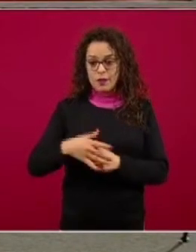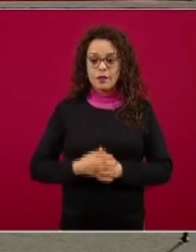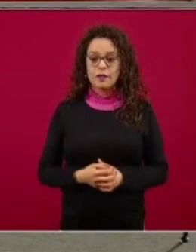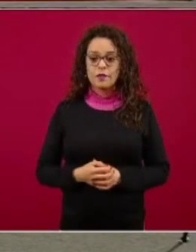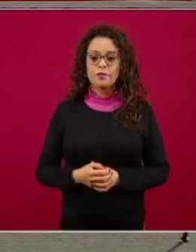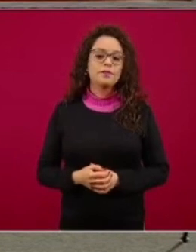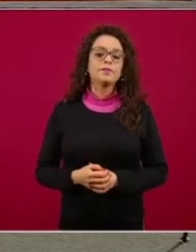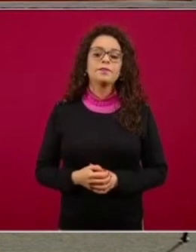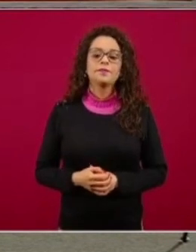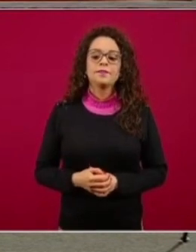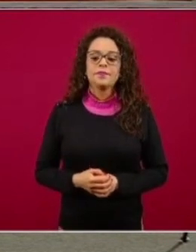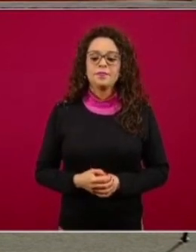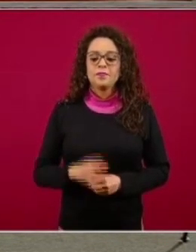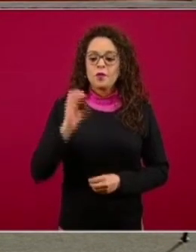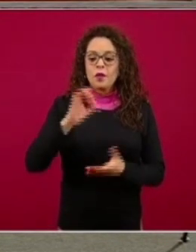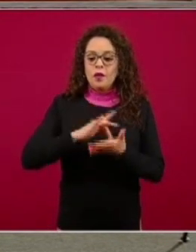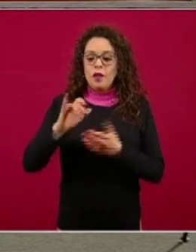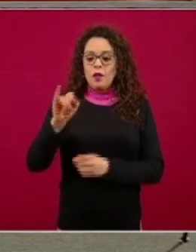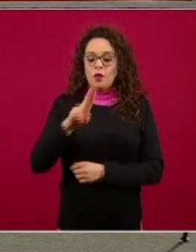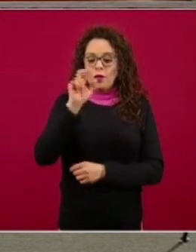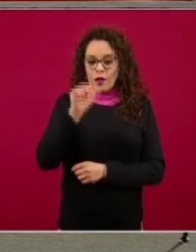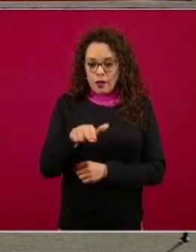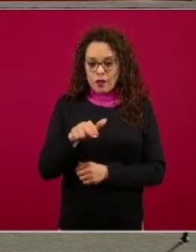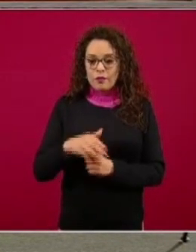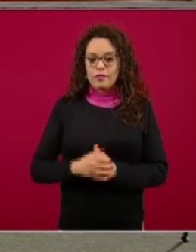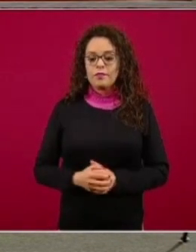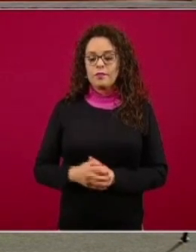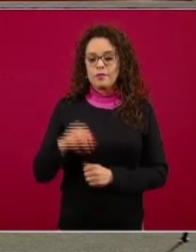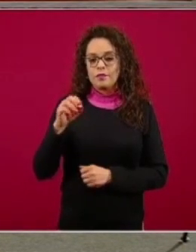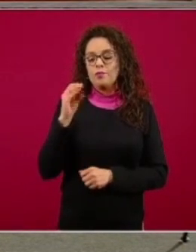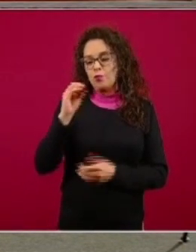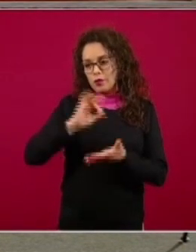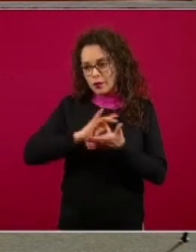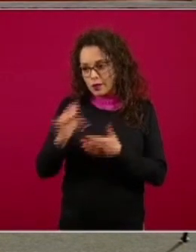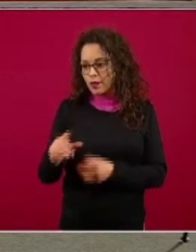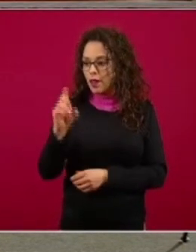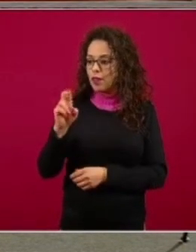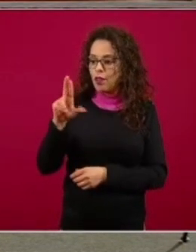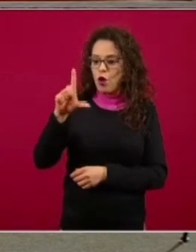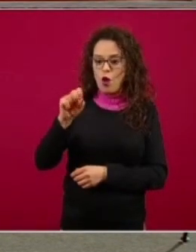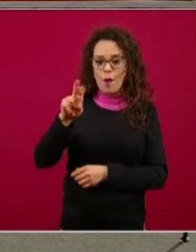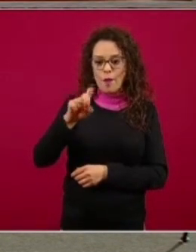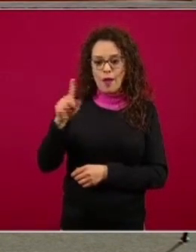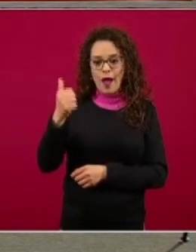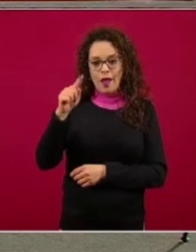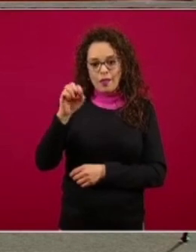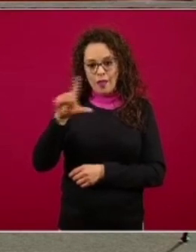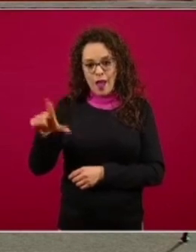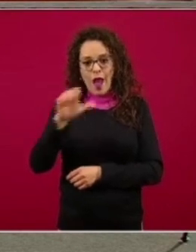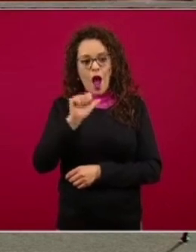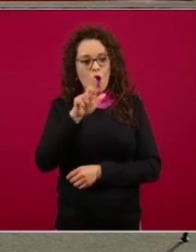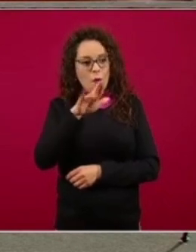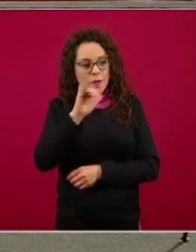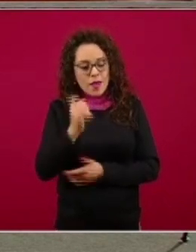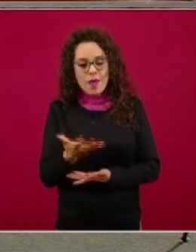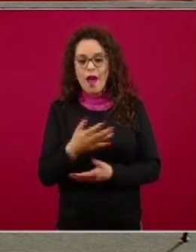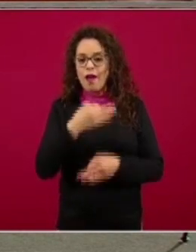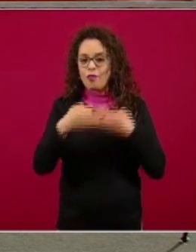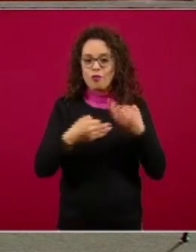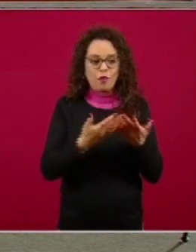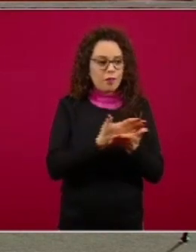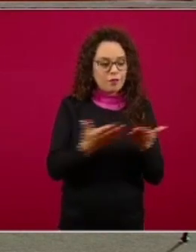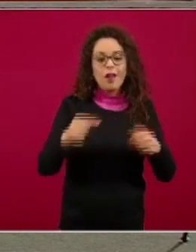Muchas gracias Juan y muchas gracias doctor López de Gatell, doctora Lomía y doctor Salas por estar aquí